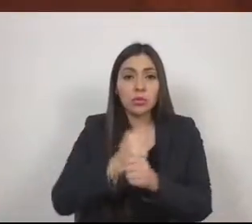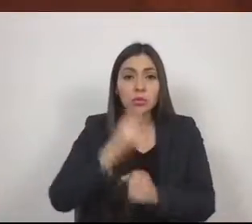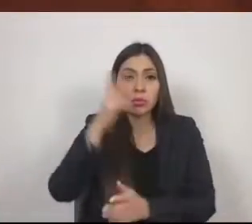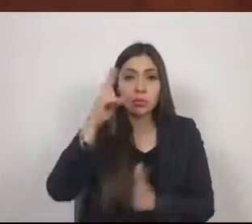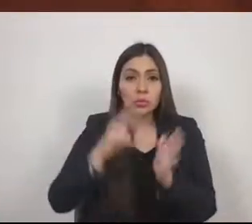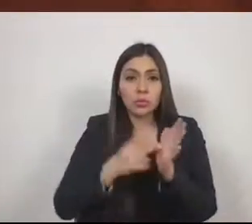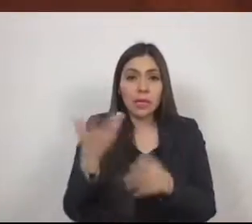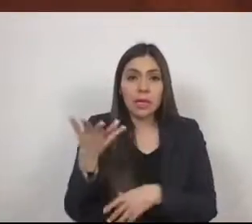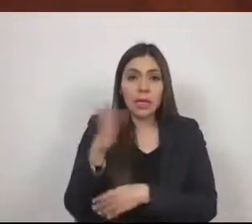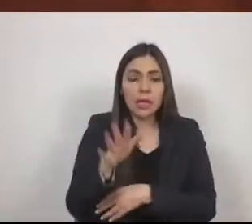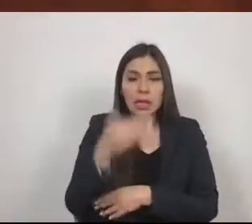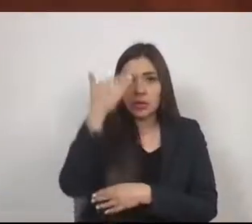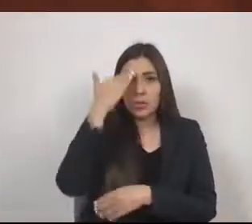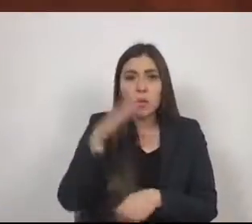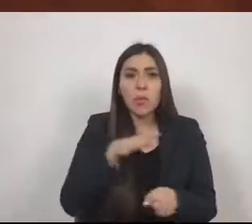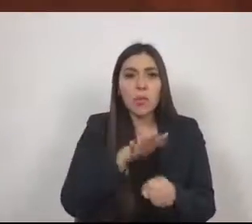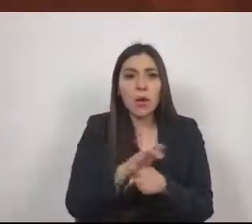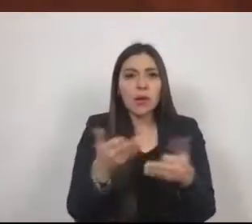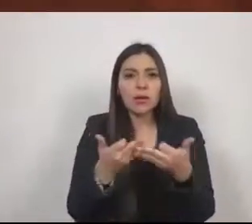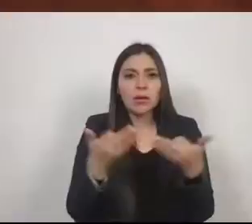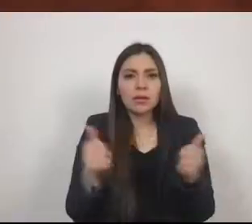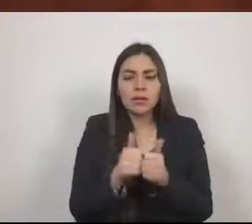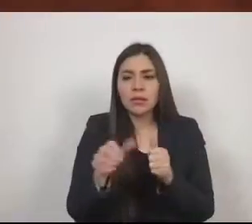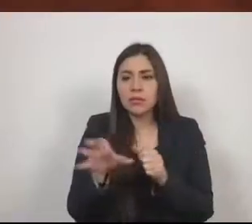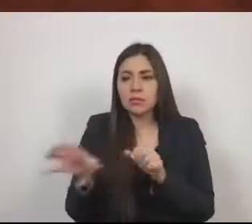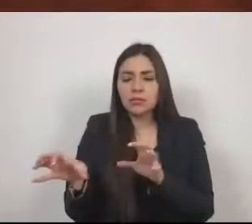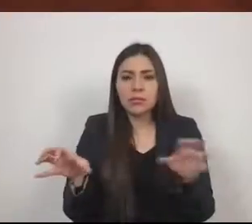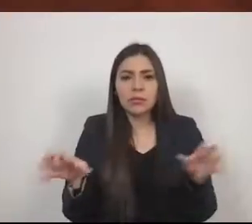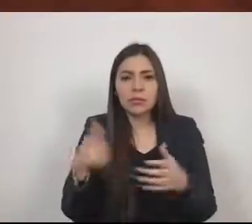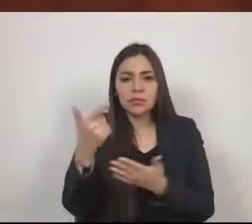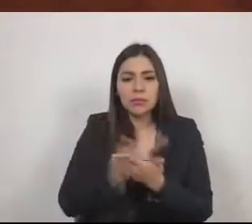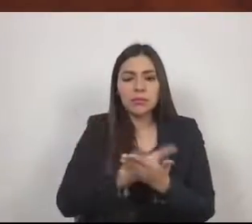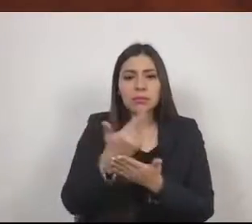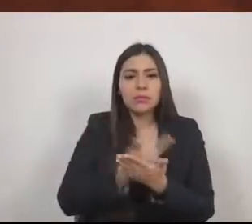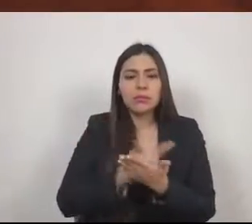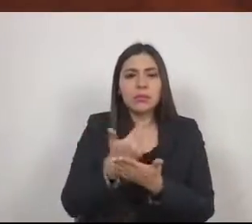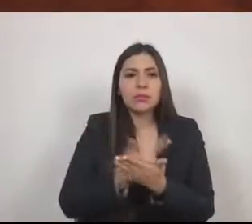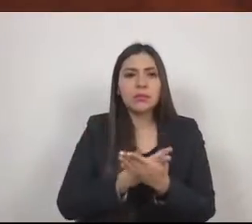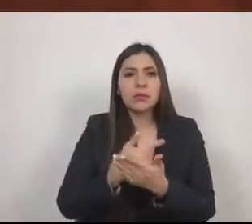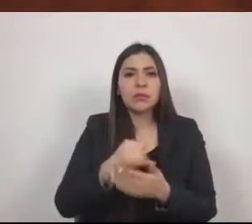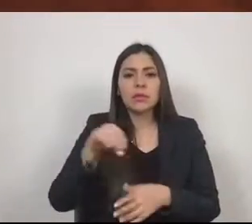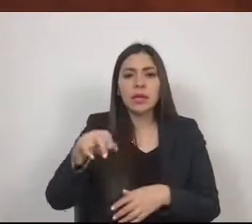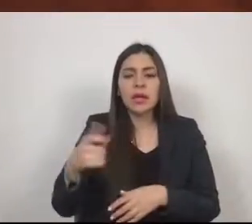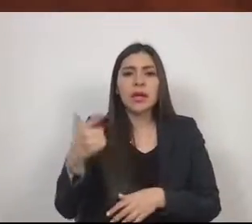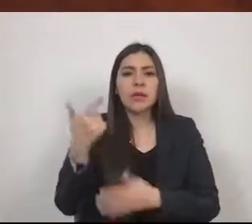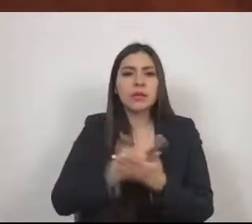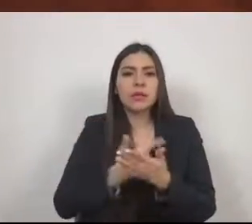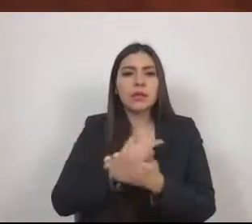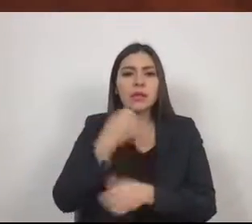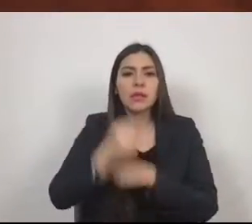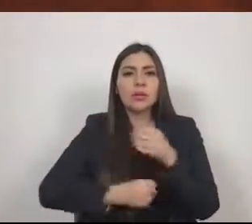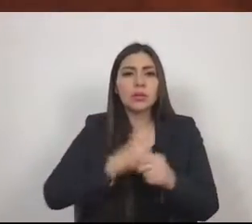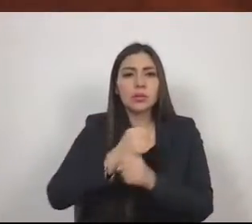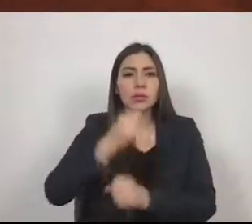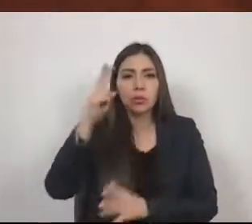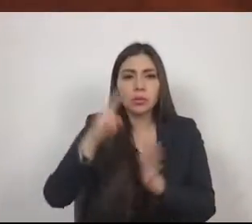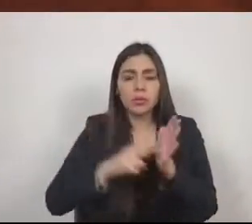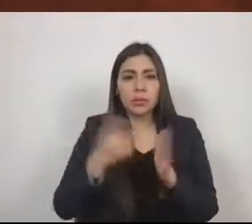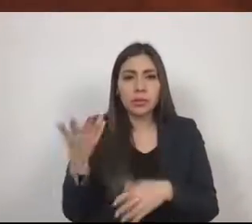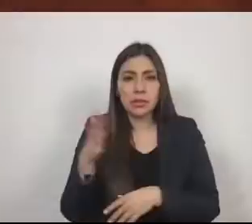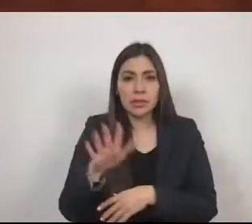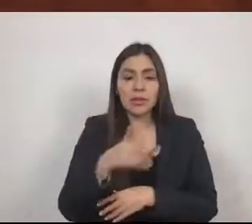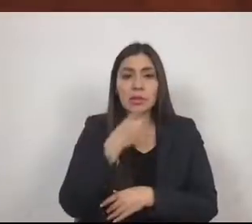base en los resultados del Censo de Población y Vivienda 2010 y se definió como zona